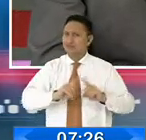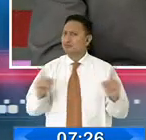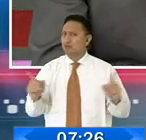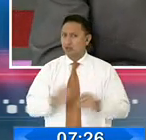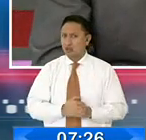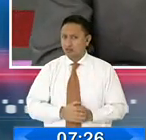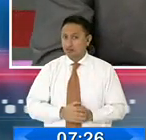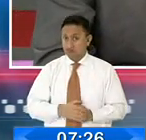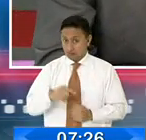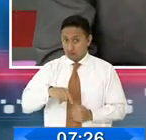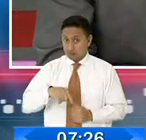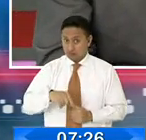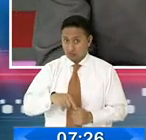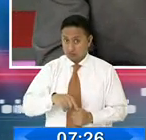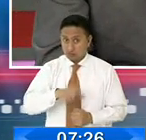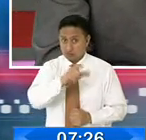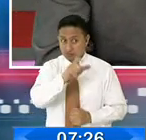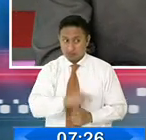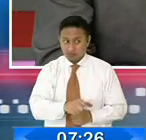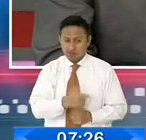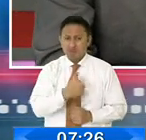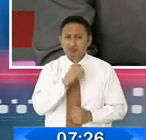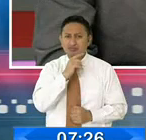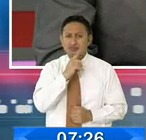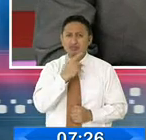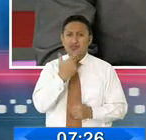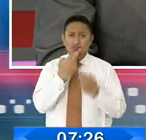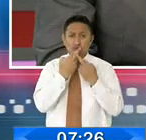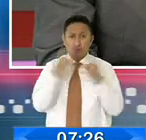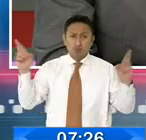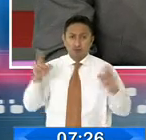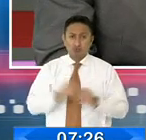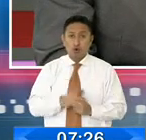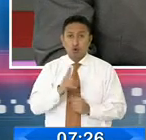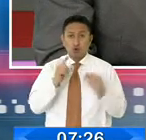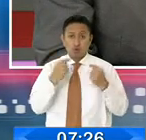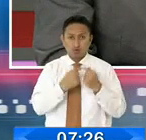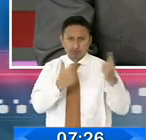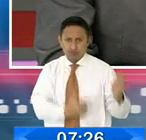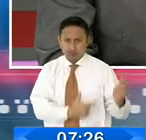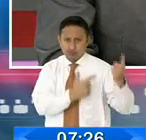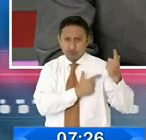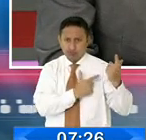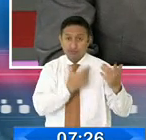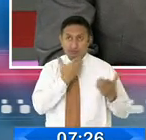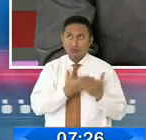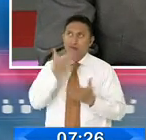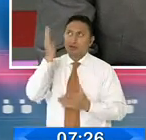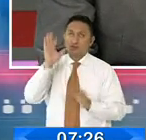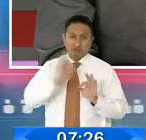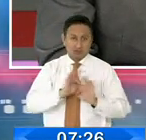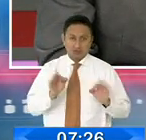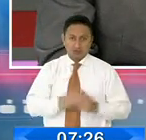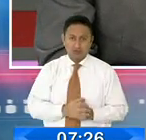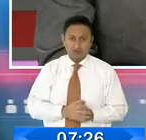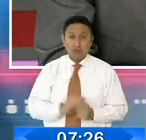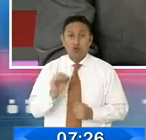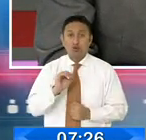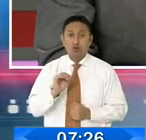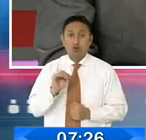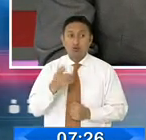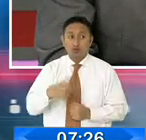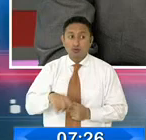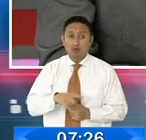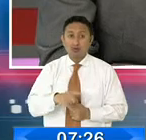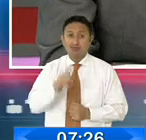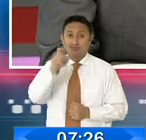no se ha identificado aquí ninguna rebelión, ningún grupo armado, y gracias a Dios, y tampoco se trata de